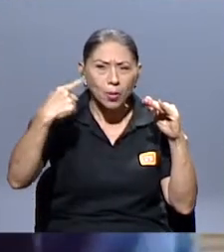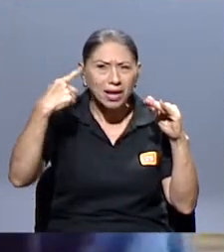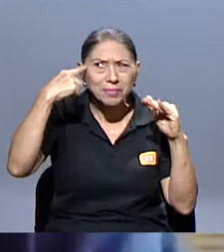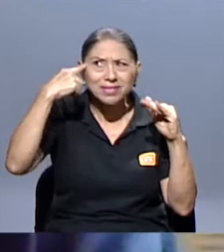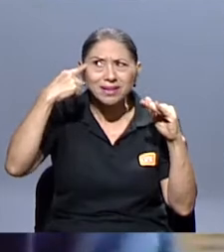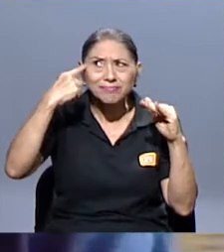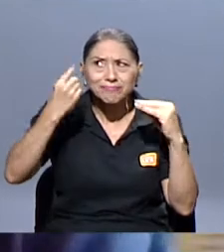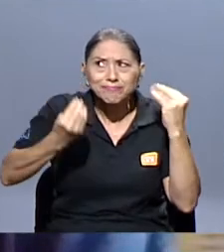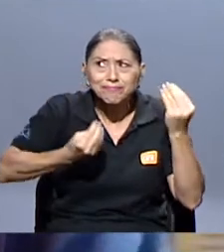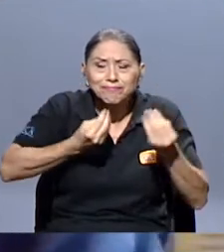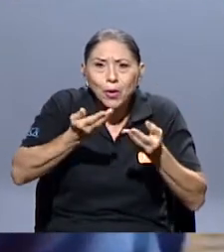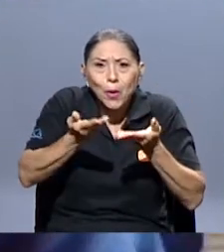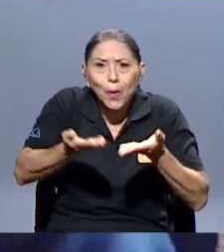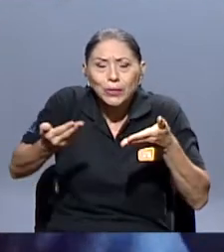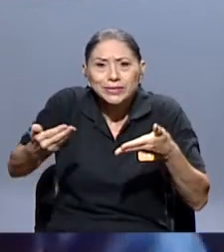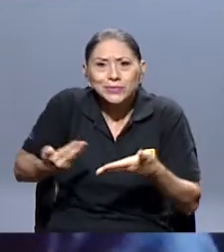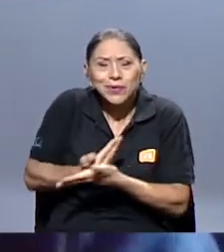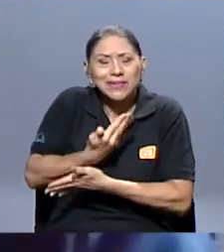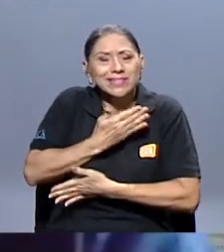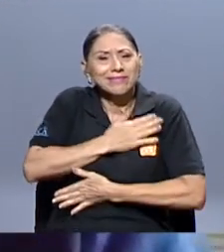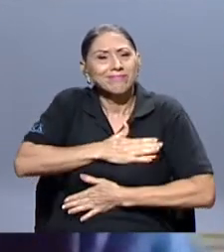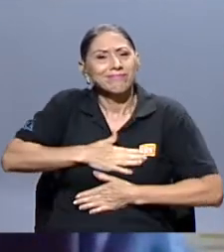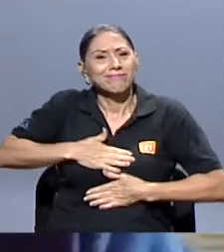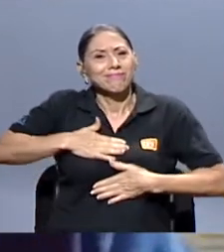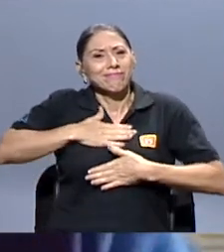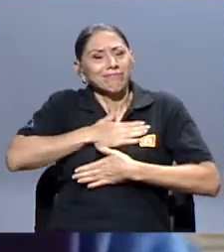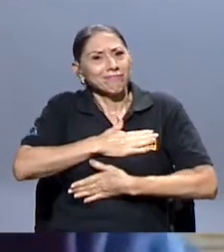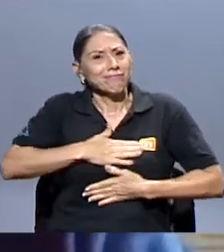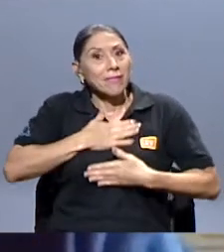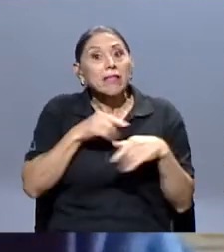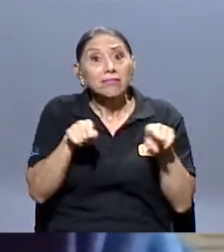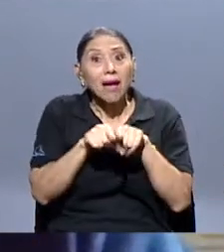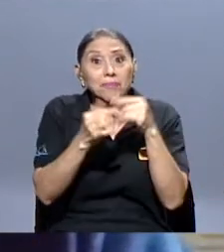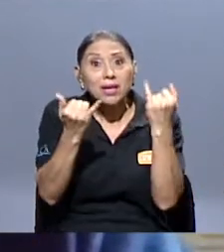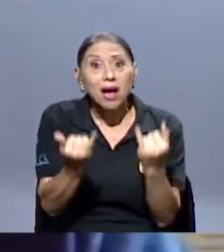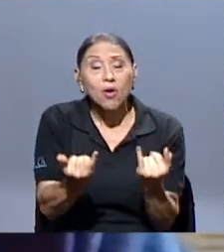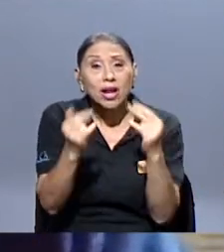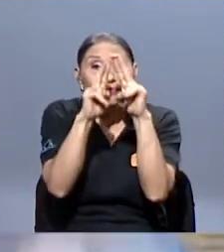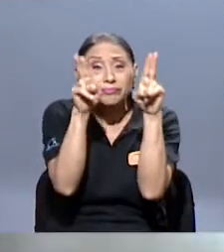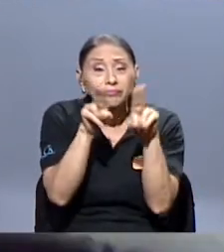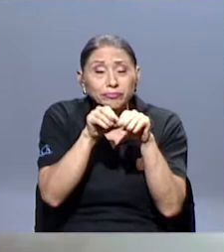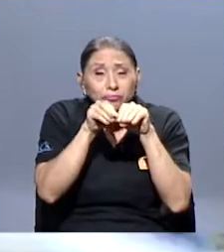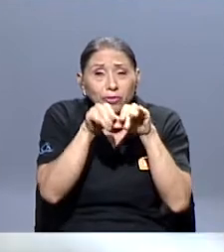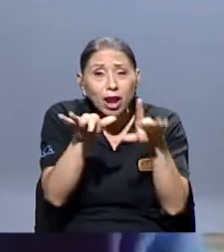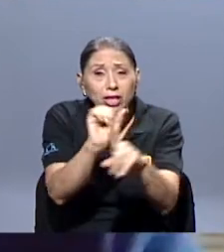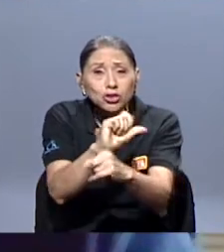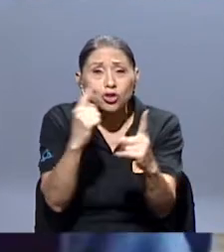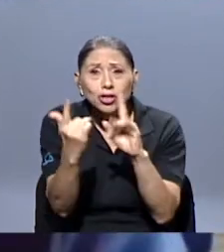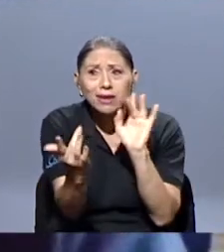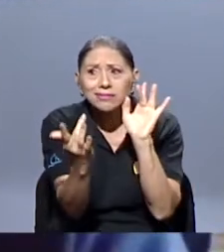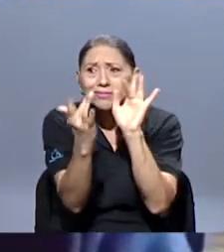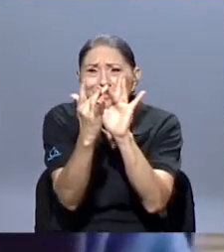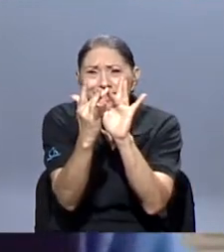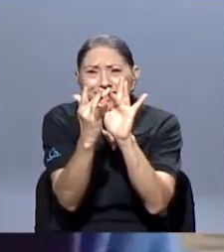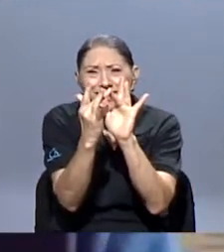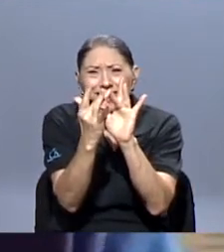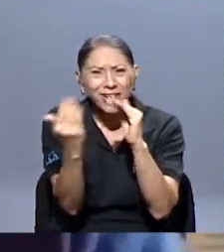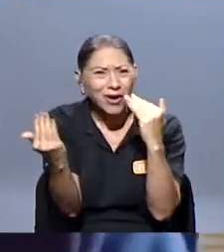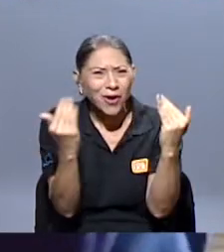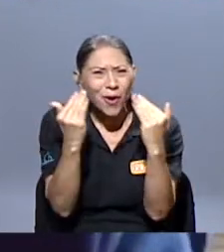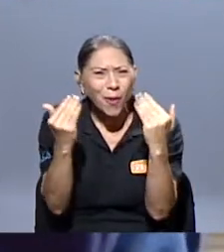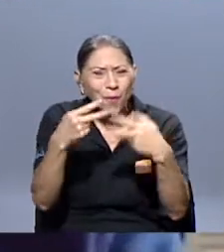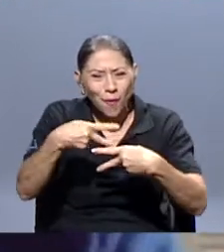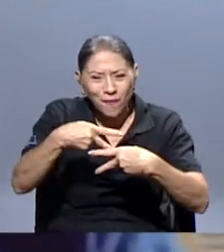entretenernos y a la vez estar expuestos a redes sociales es como nuestra ventana en esta época rara.